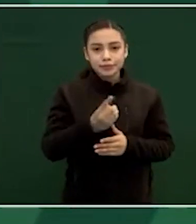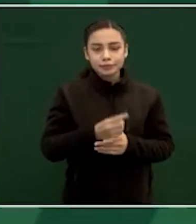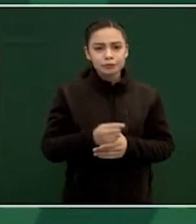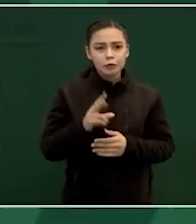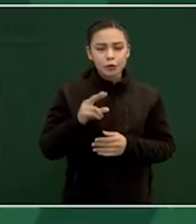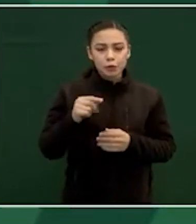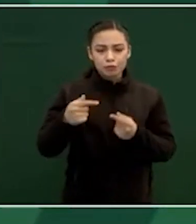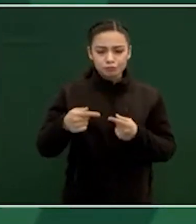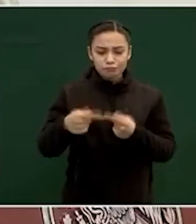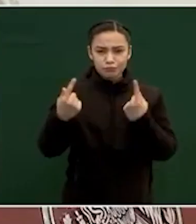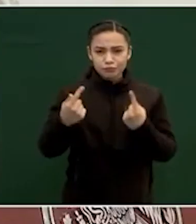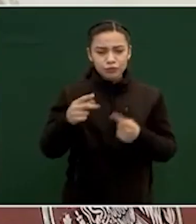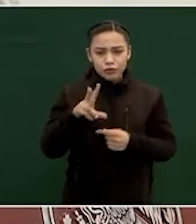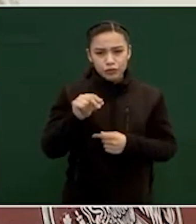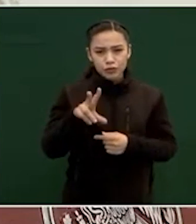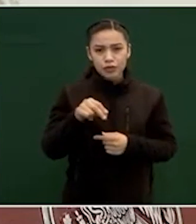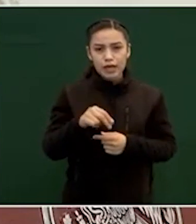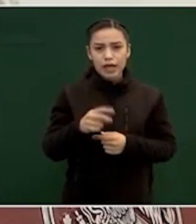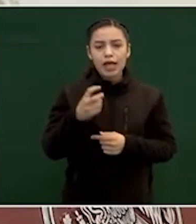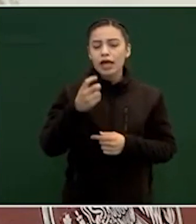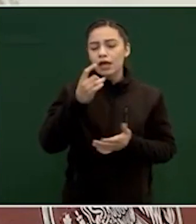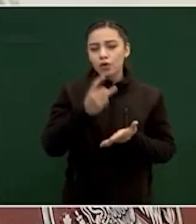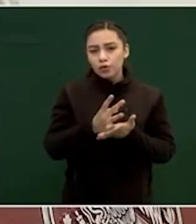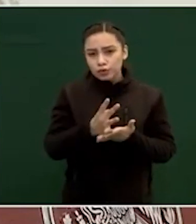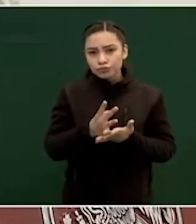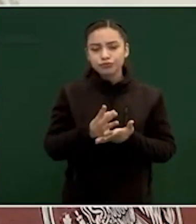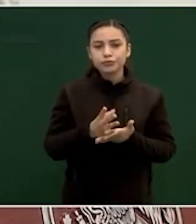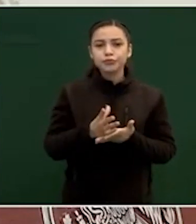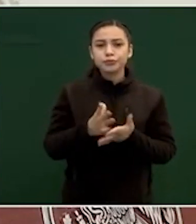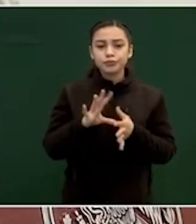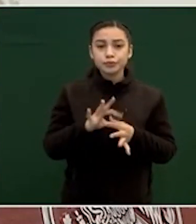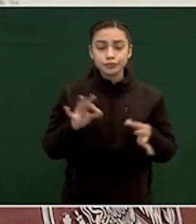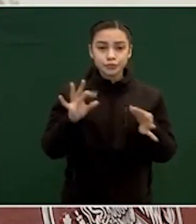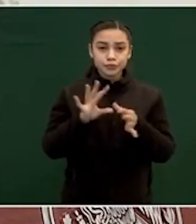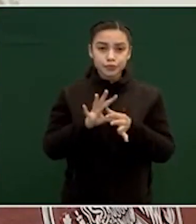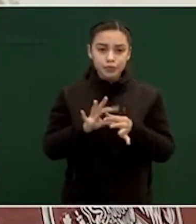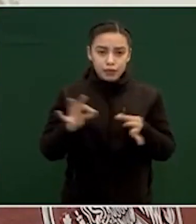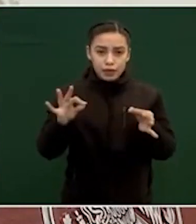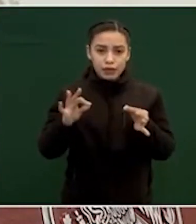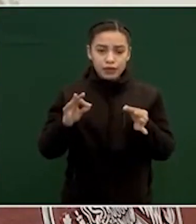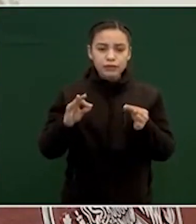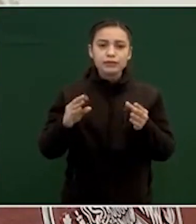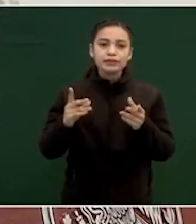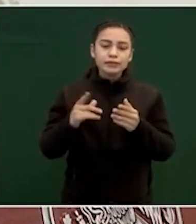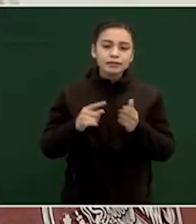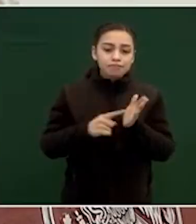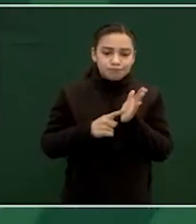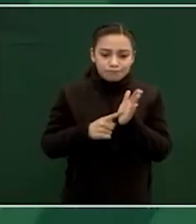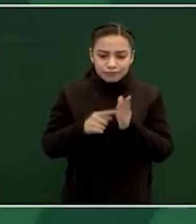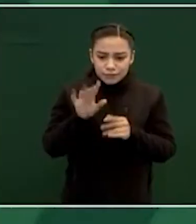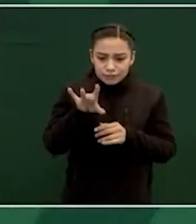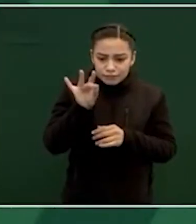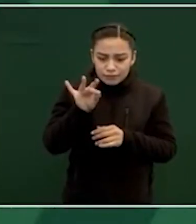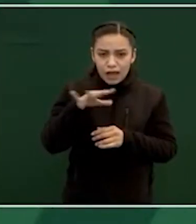señalamiento por los abusos cometidos